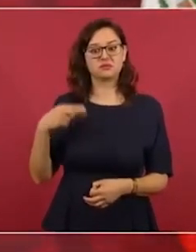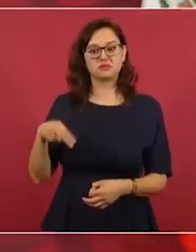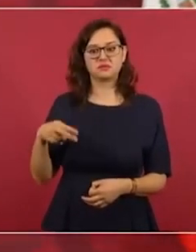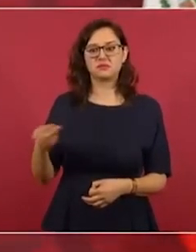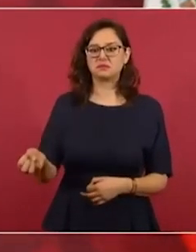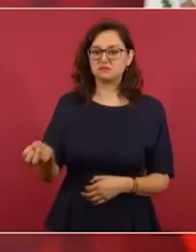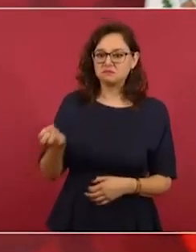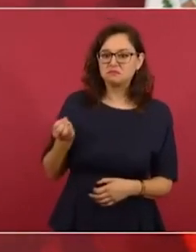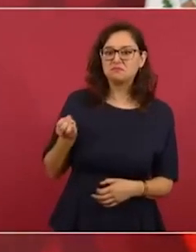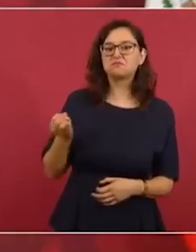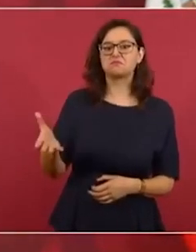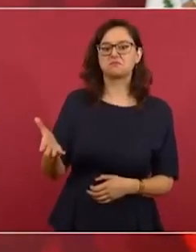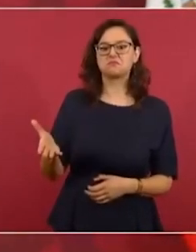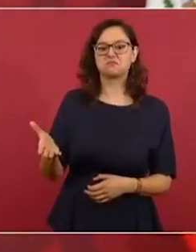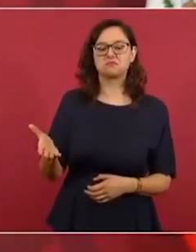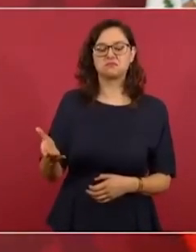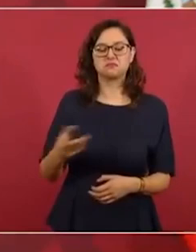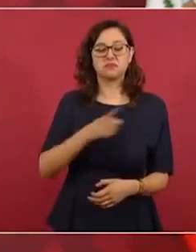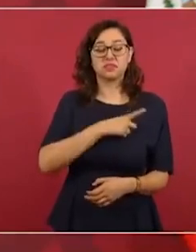por